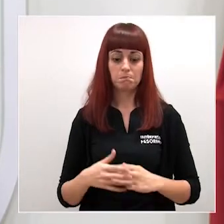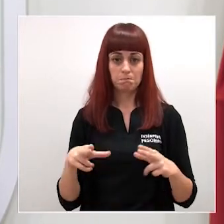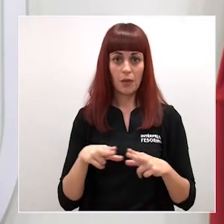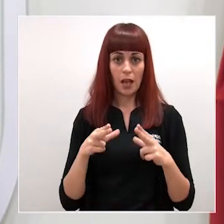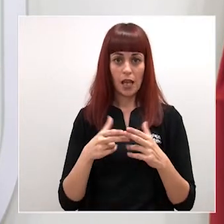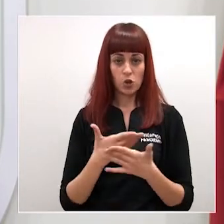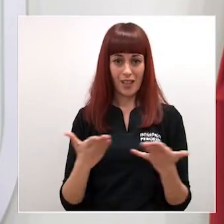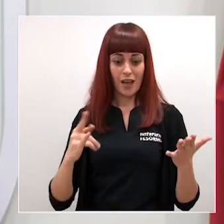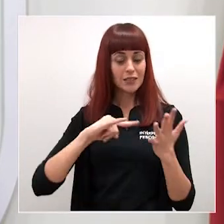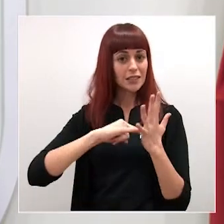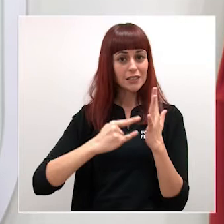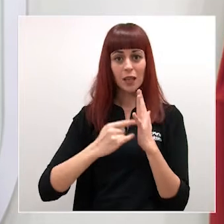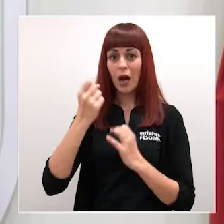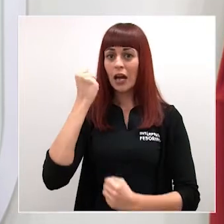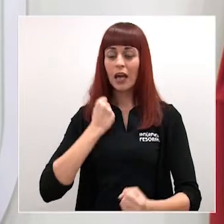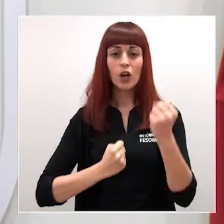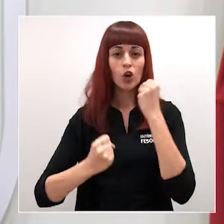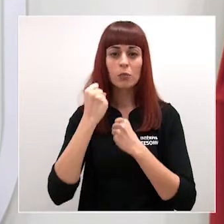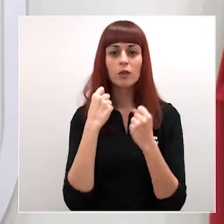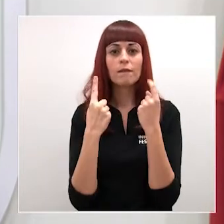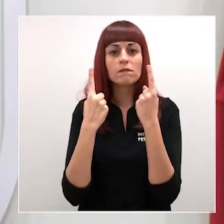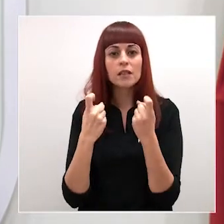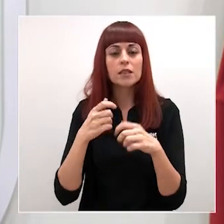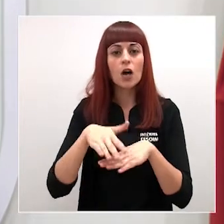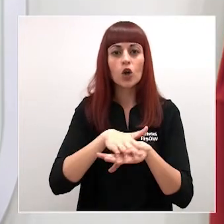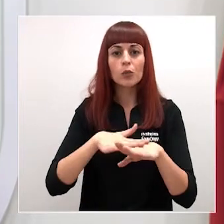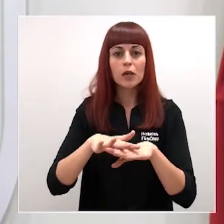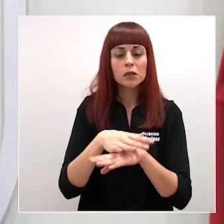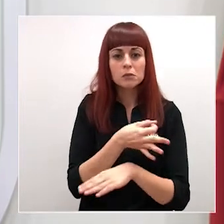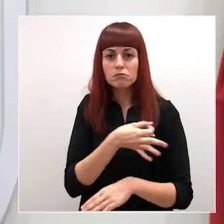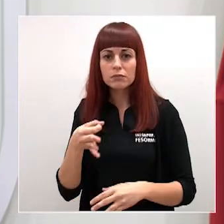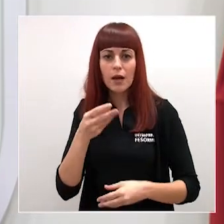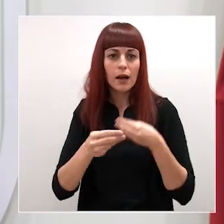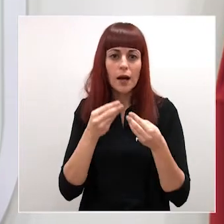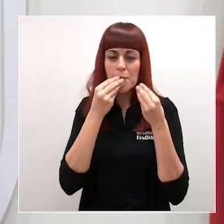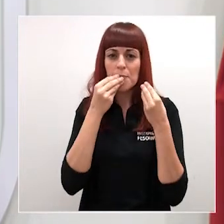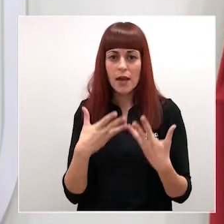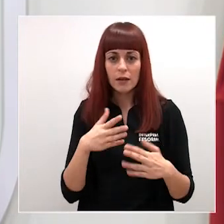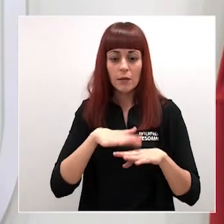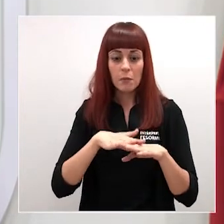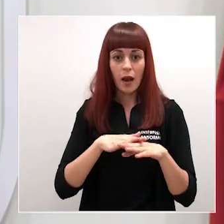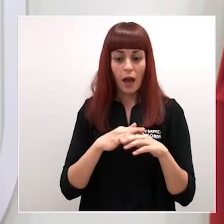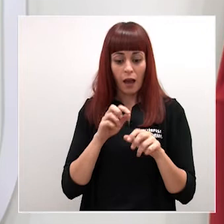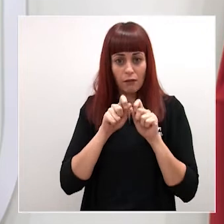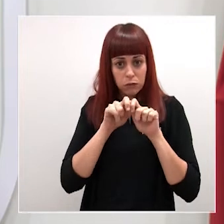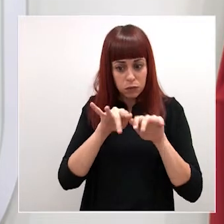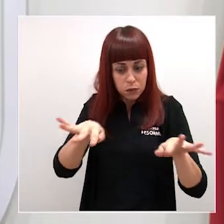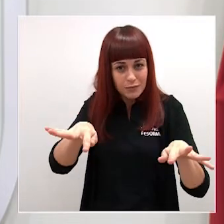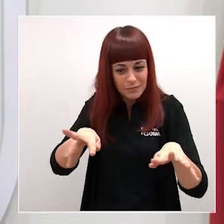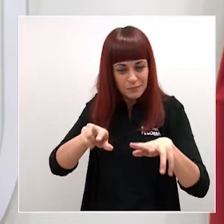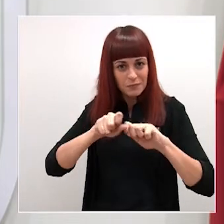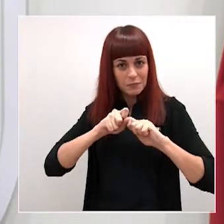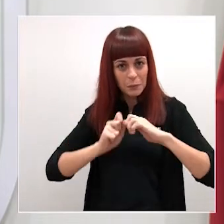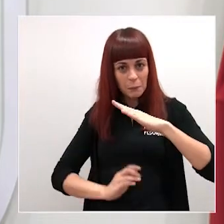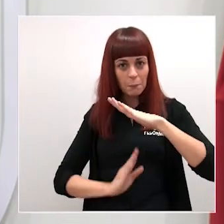nuestro sistema económico necesitan de gobiernos eficaces que podamos frenar el avance de la enfermedad y articular